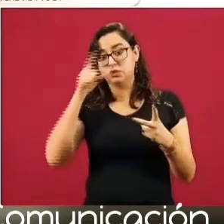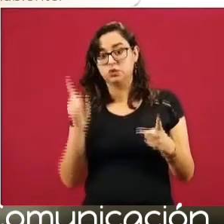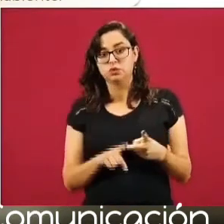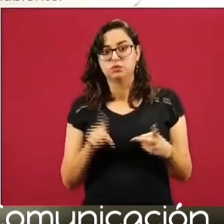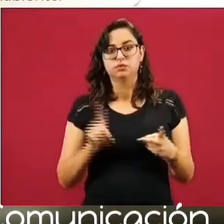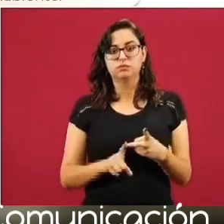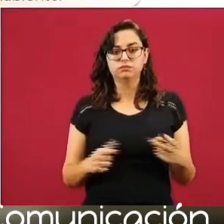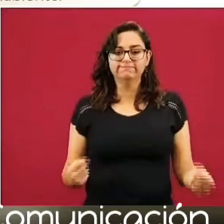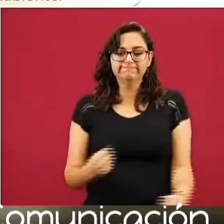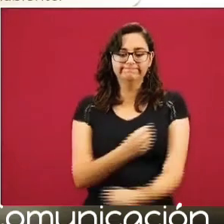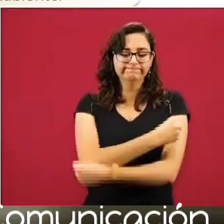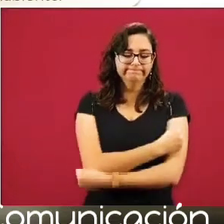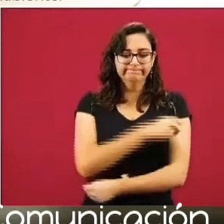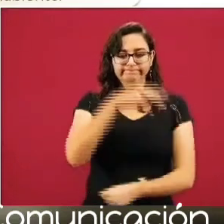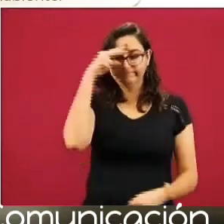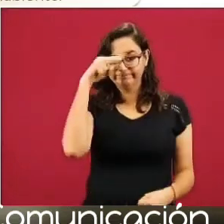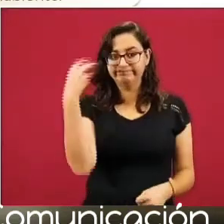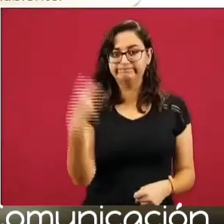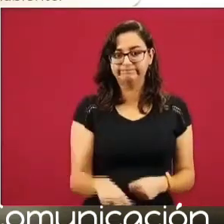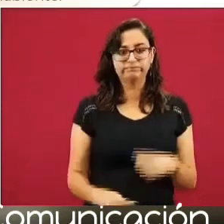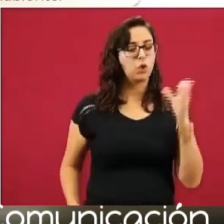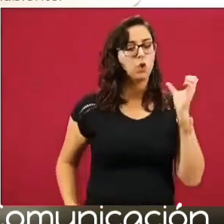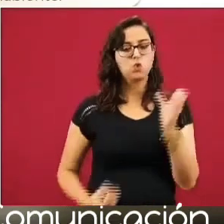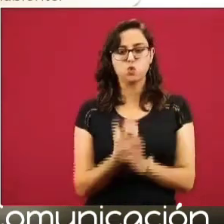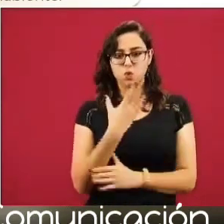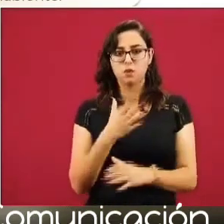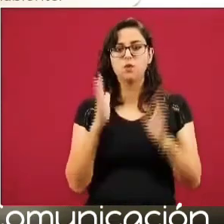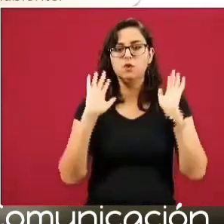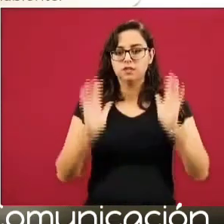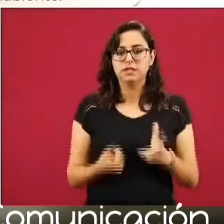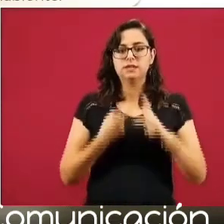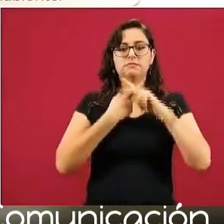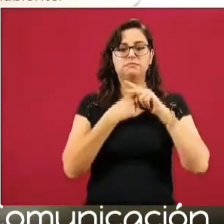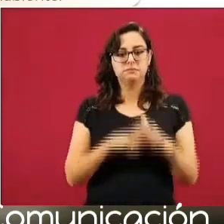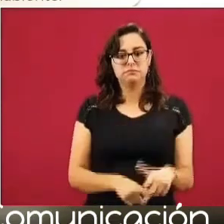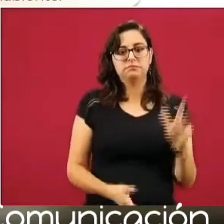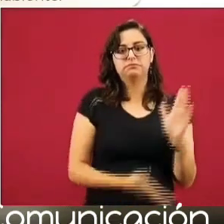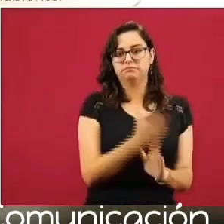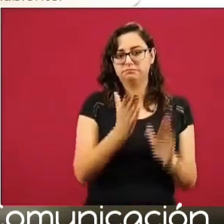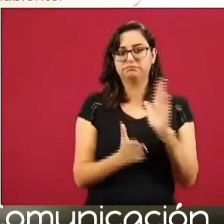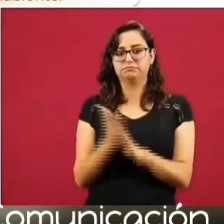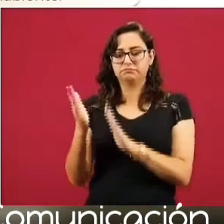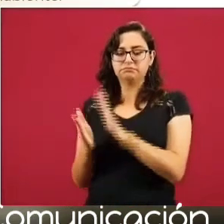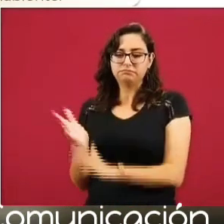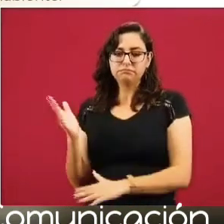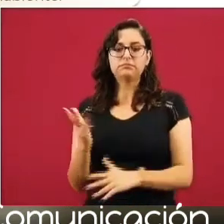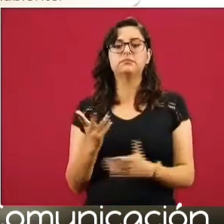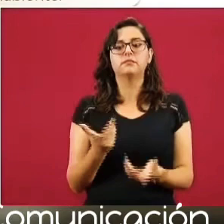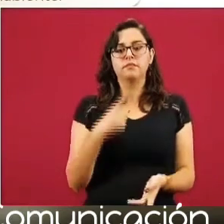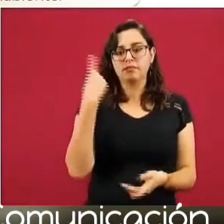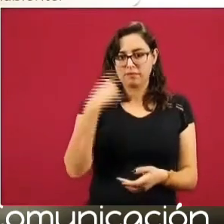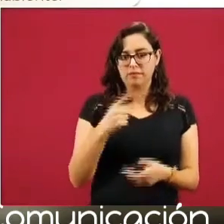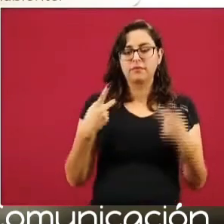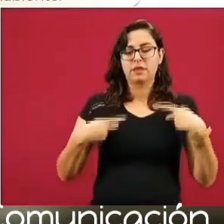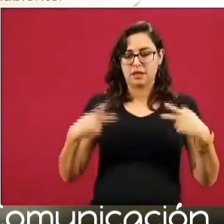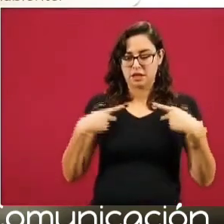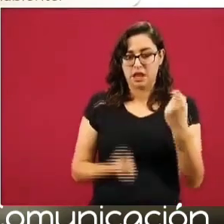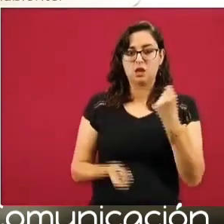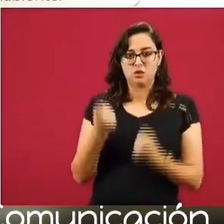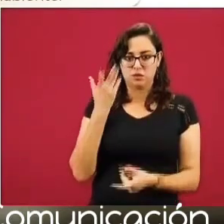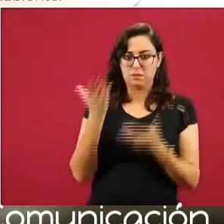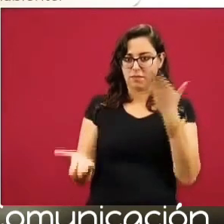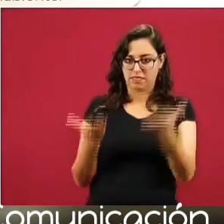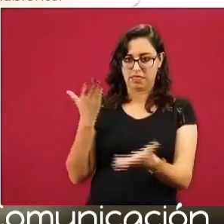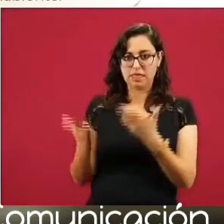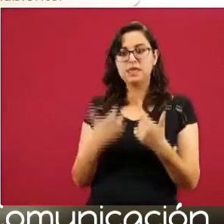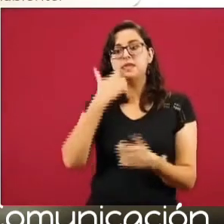Abraza México, que es un paquete nuevo que estamos lanzando y del cual ya también estamos teniendo gente que lo está solicitando, ya estamos armando viajes.